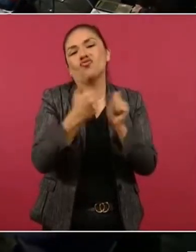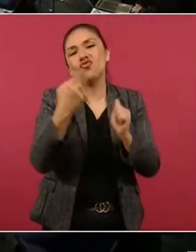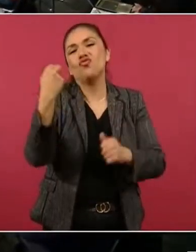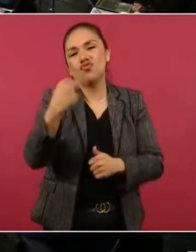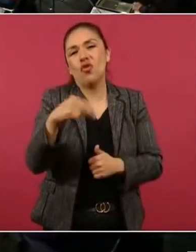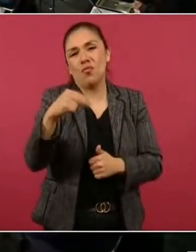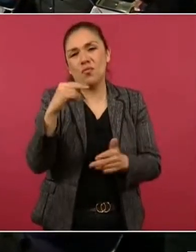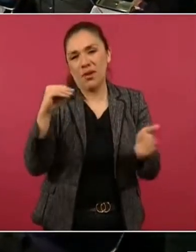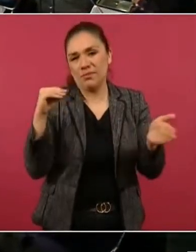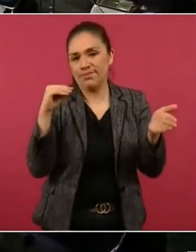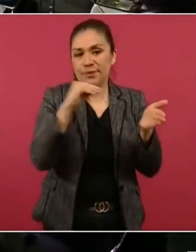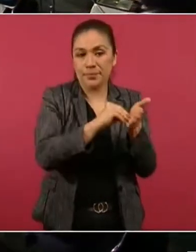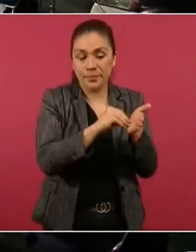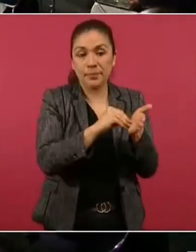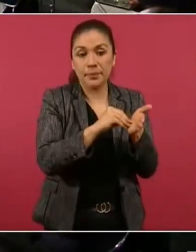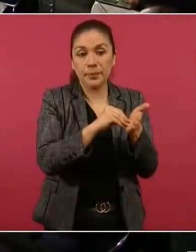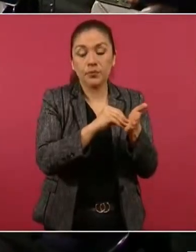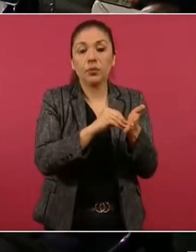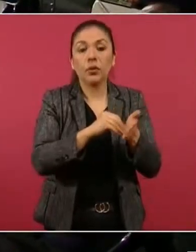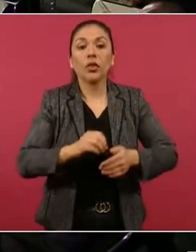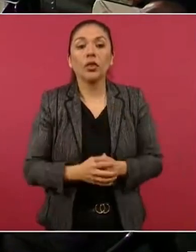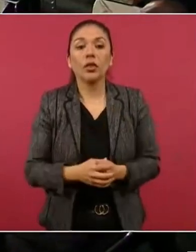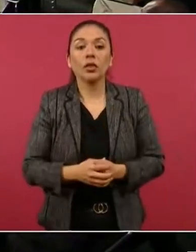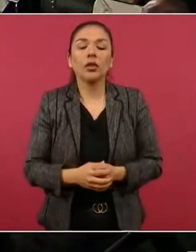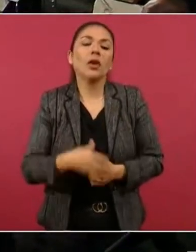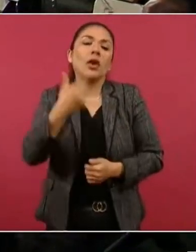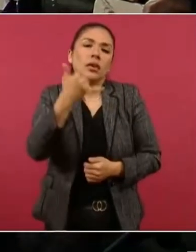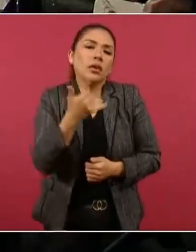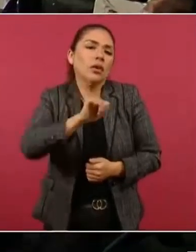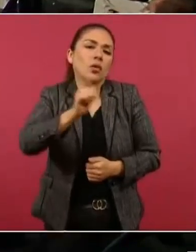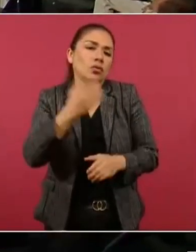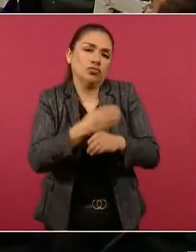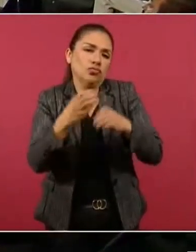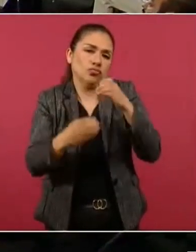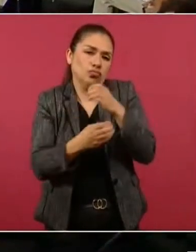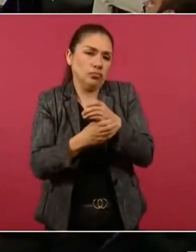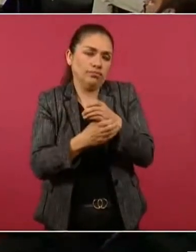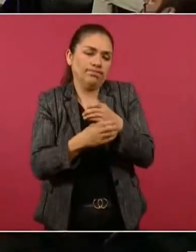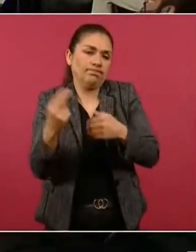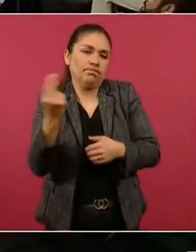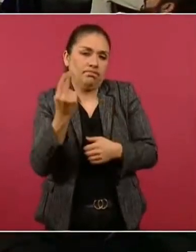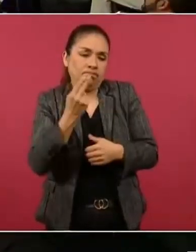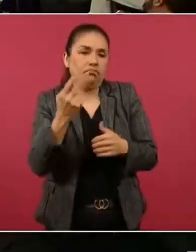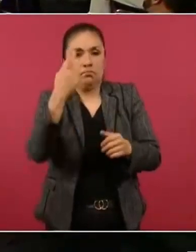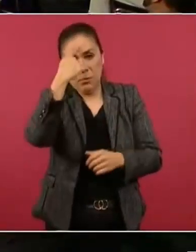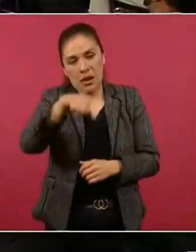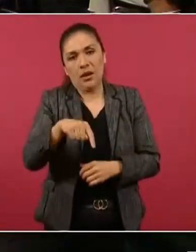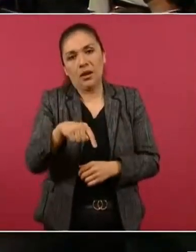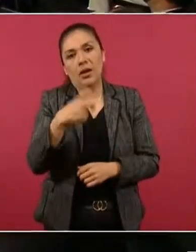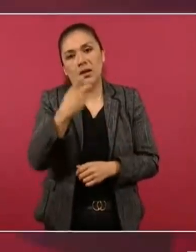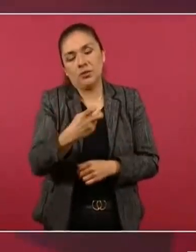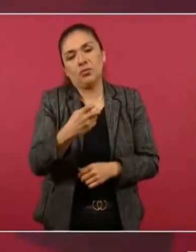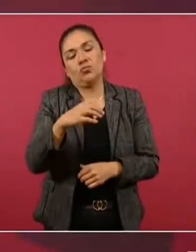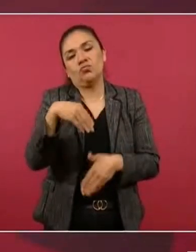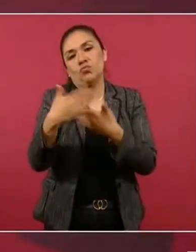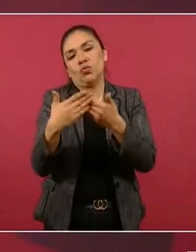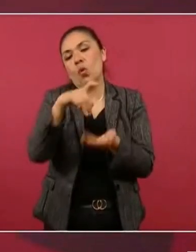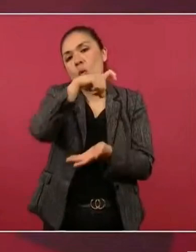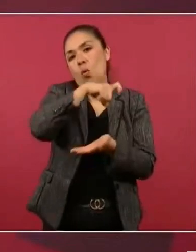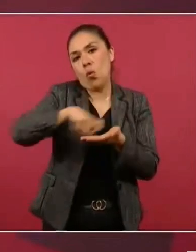y por otros bienes también que se les van a comprar